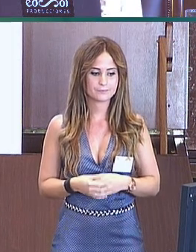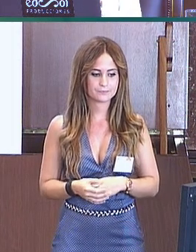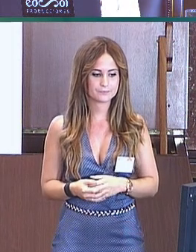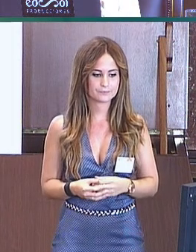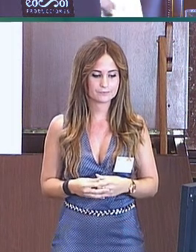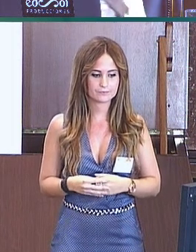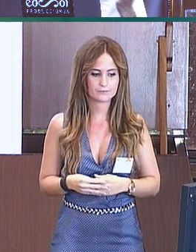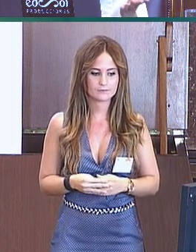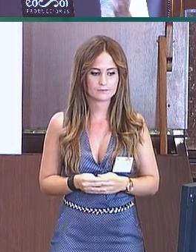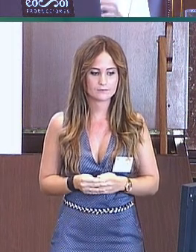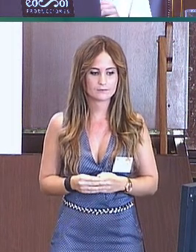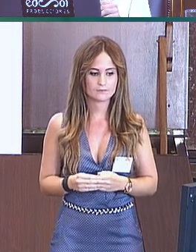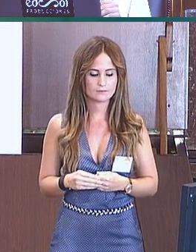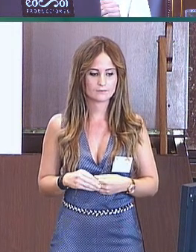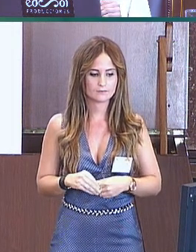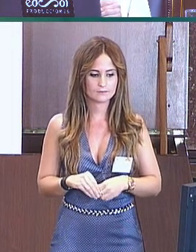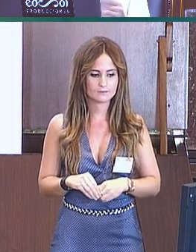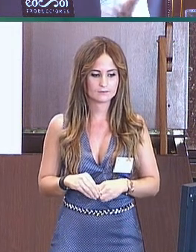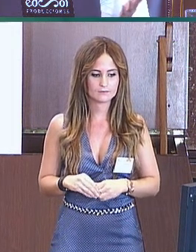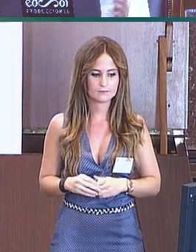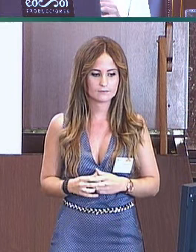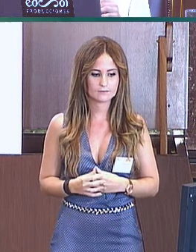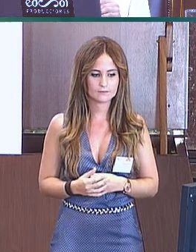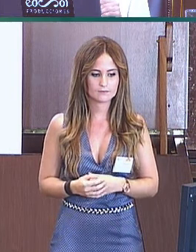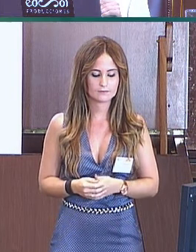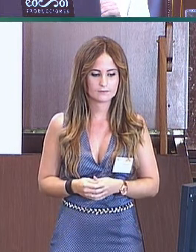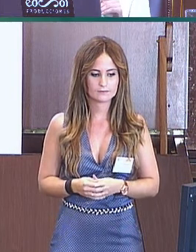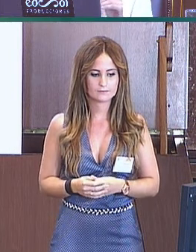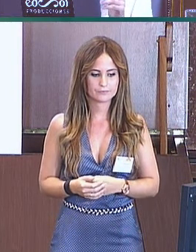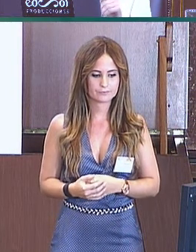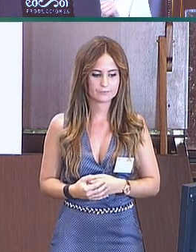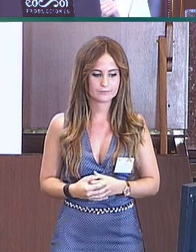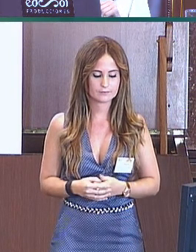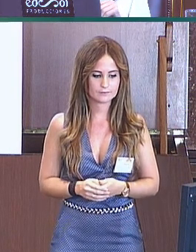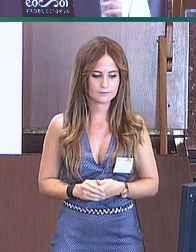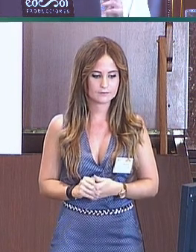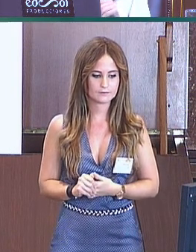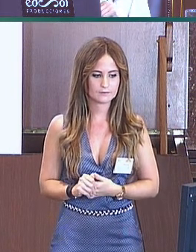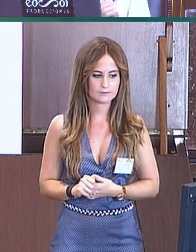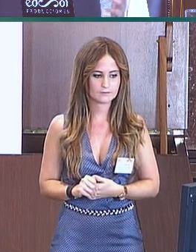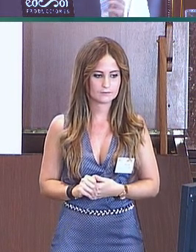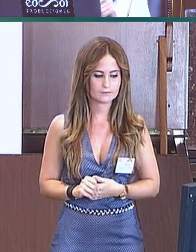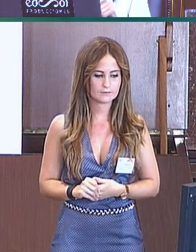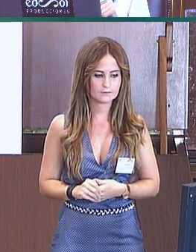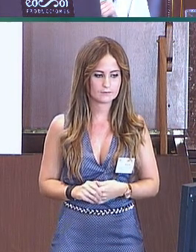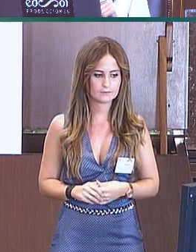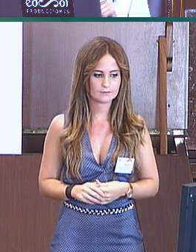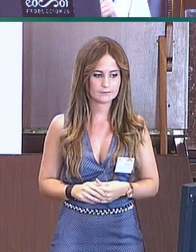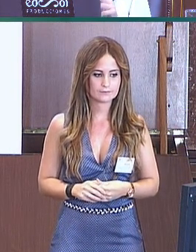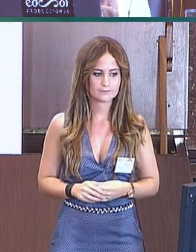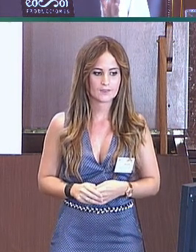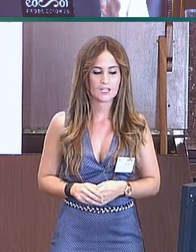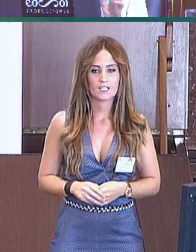en las lenguas orales, pero no influye en las lenguas de signos. Habrá que seguir explorando si es verdad esta razón.